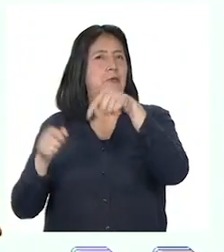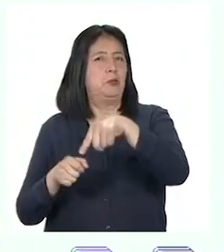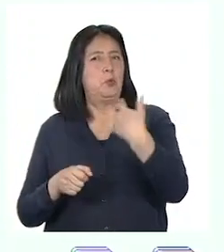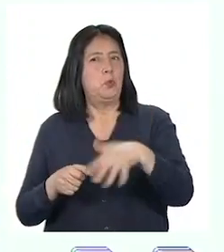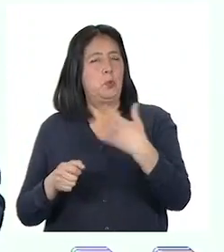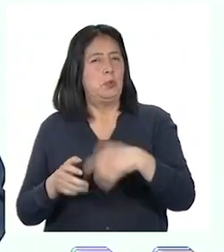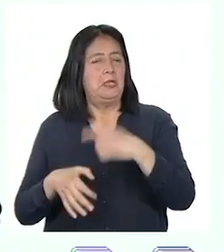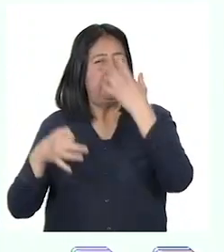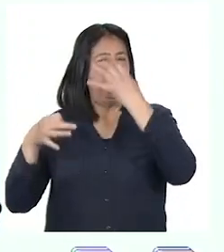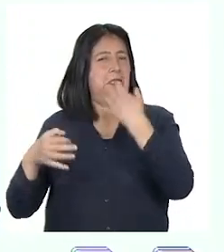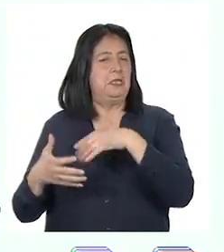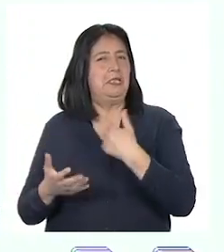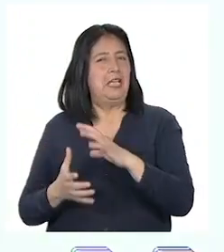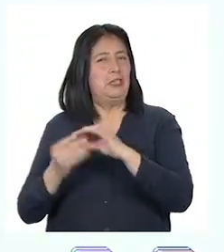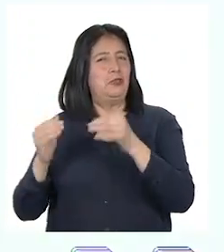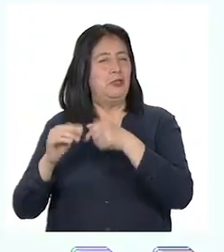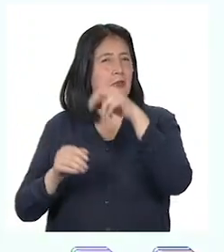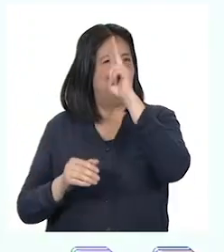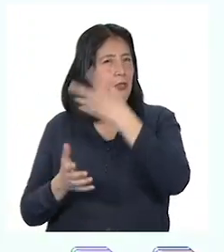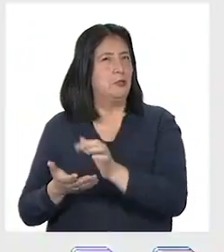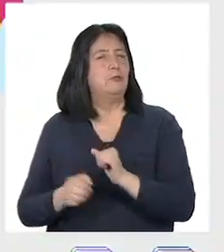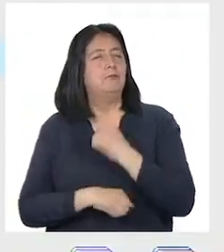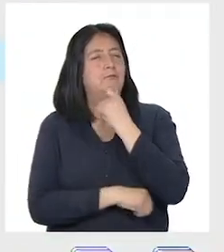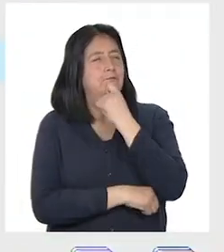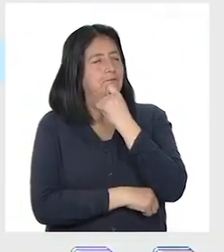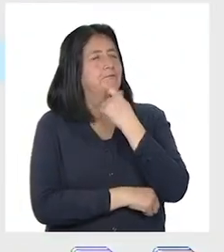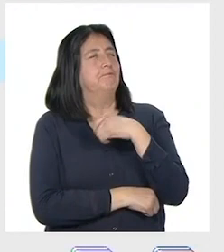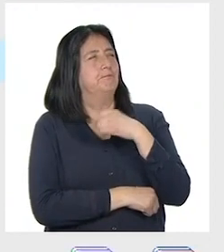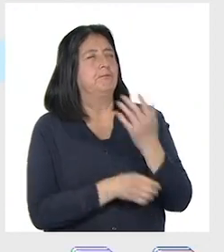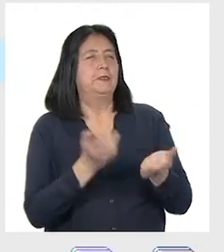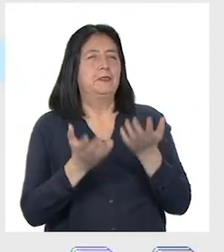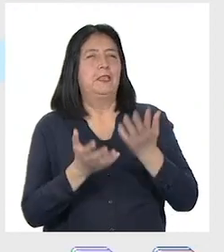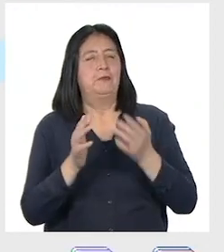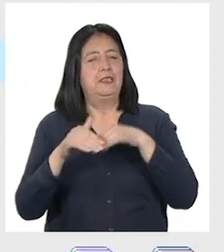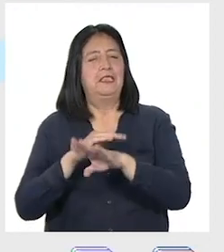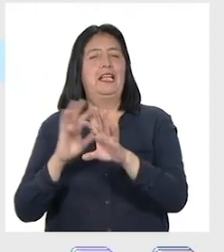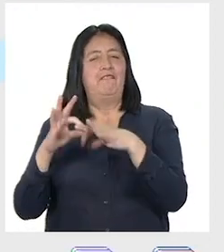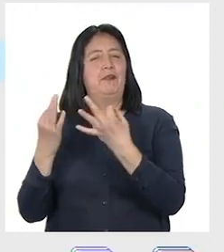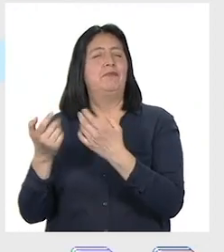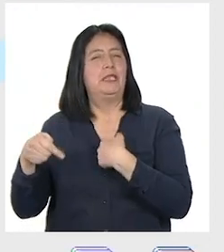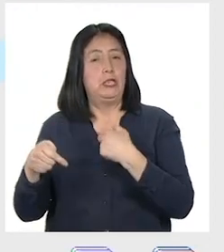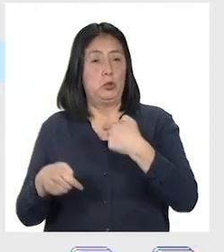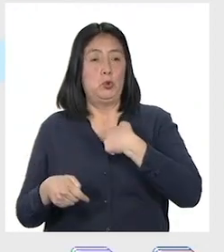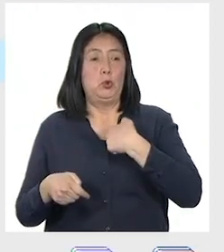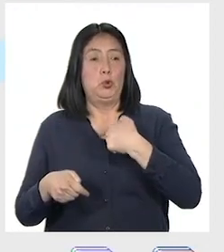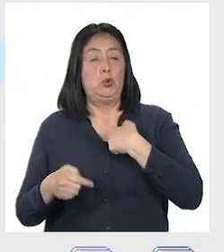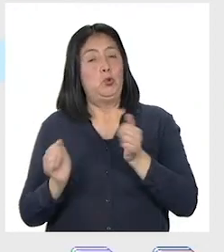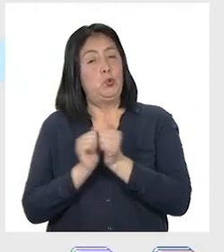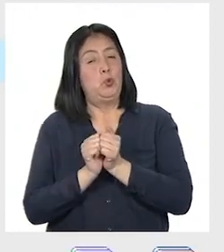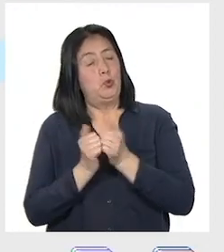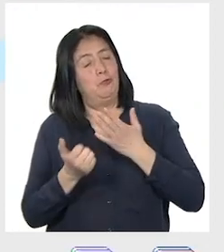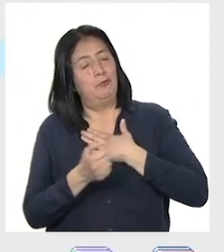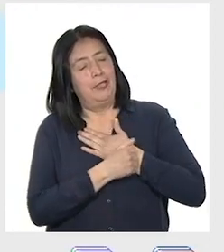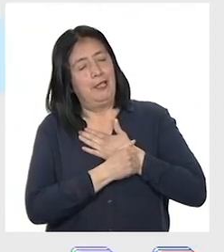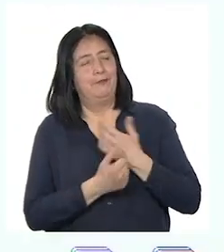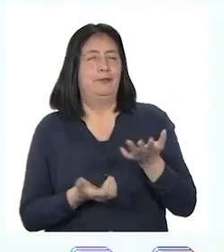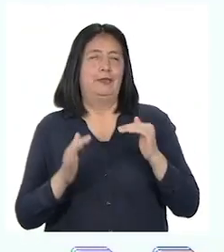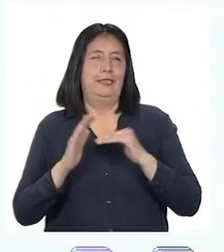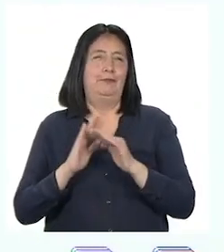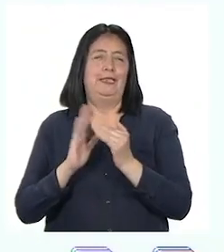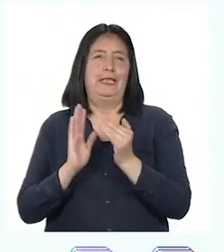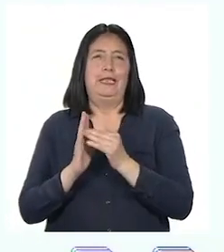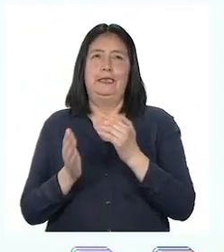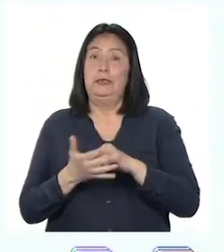hecho tan decisivo de nuestra historia? Bueno, seguramente seré en familia. Yo por mi parte voy a pasarlo con mis seres queridos en casa.